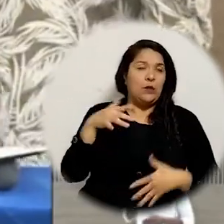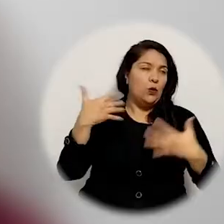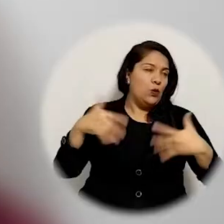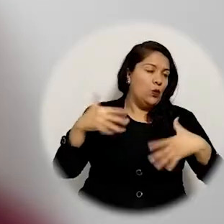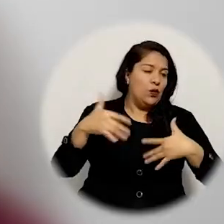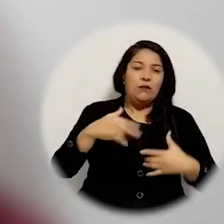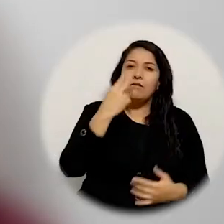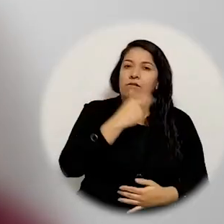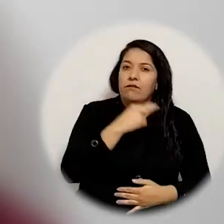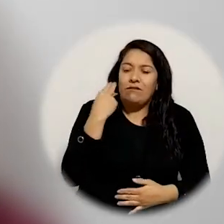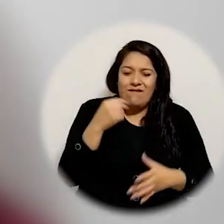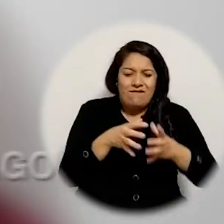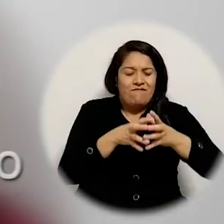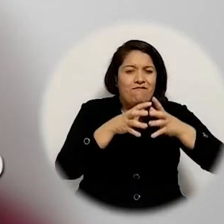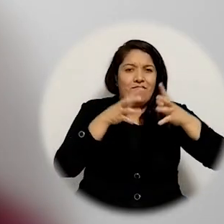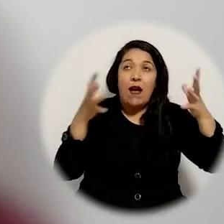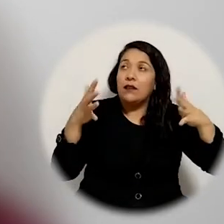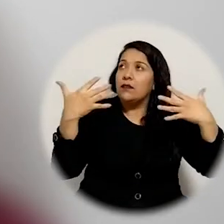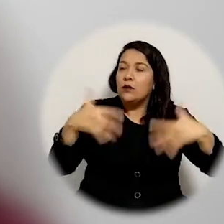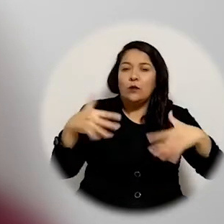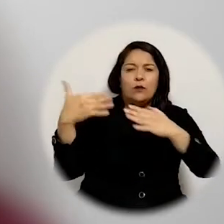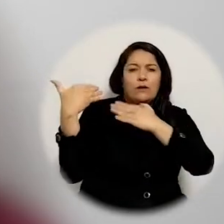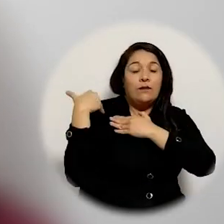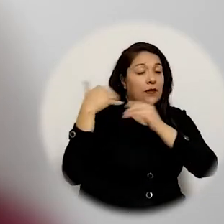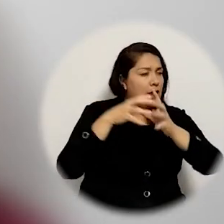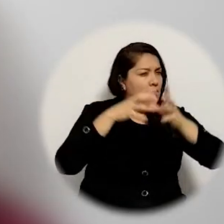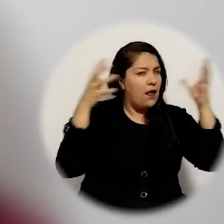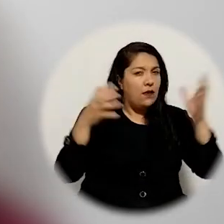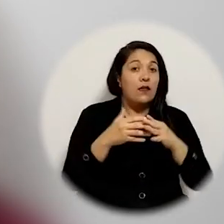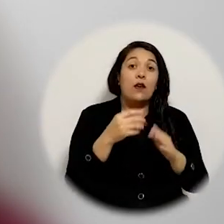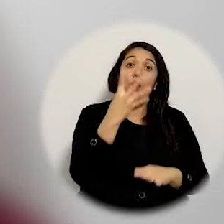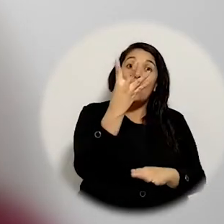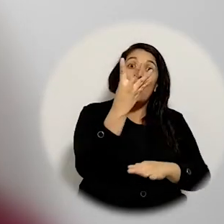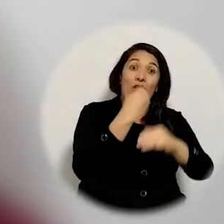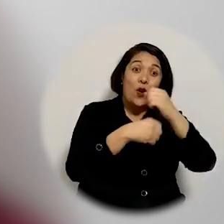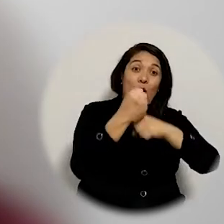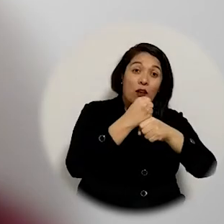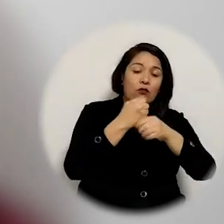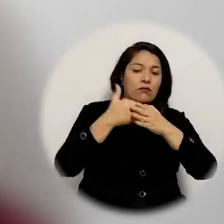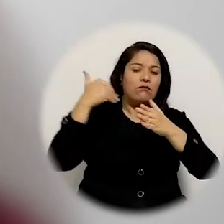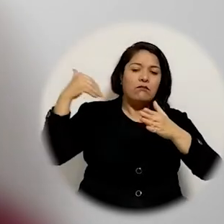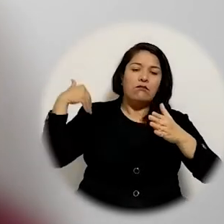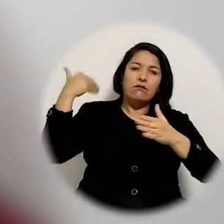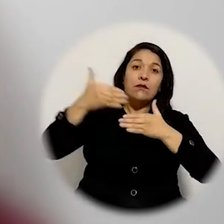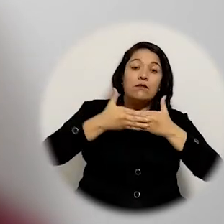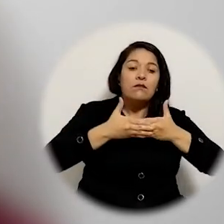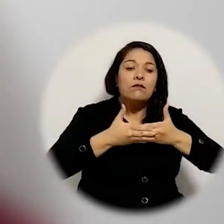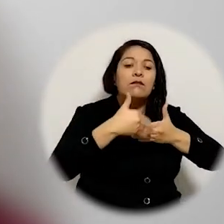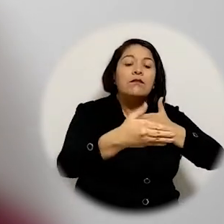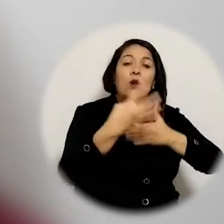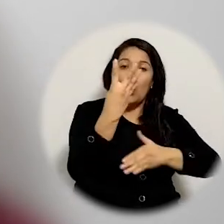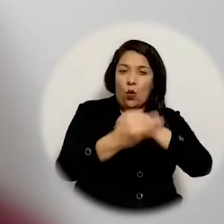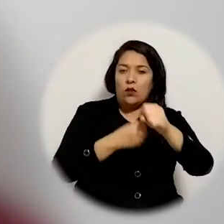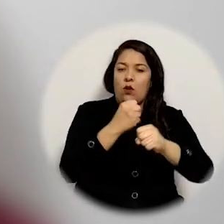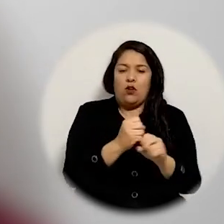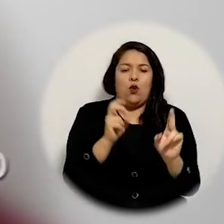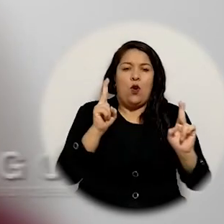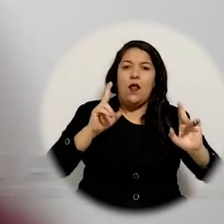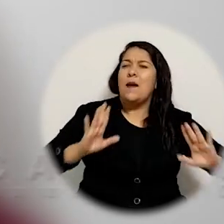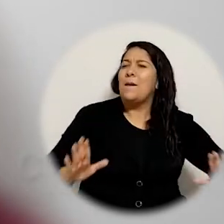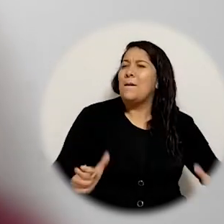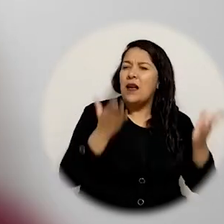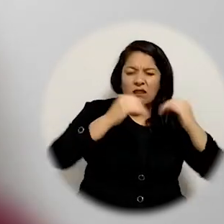grande para estos próximos cuatro años estos cuatro años pasados fueron muy buenos y los estudiantes y la comunidad